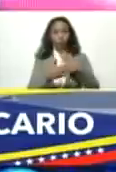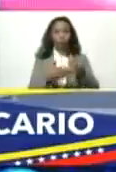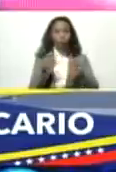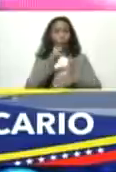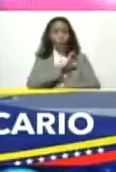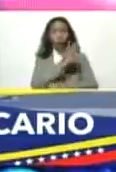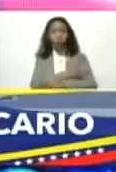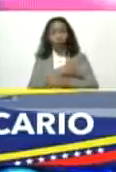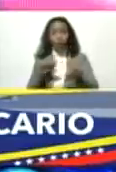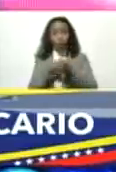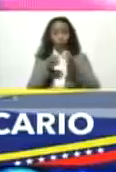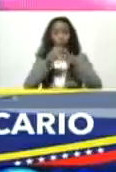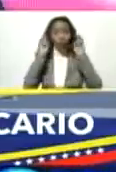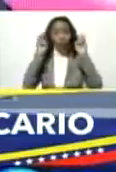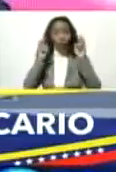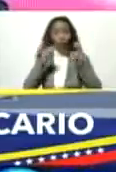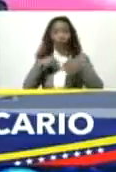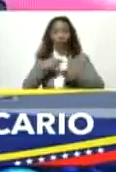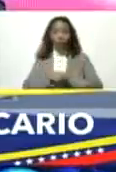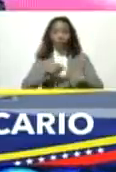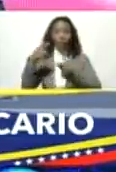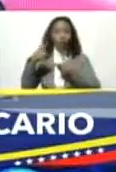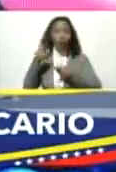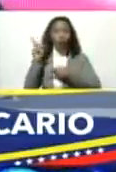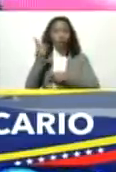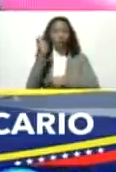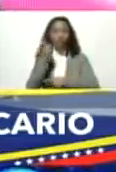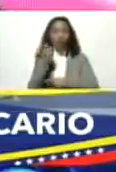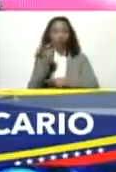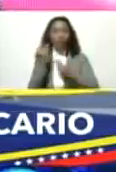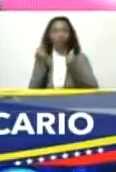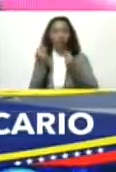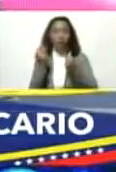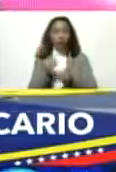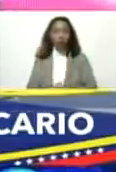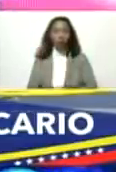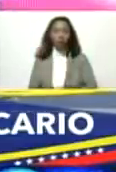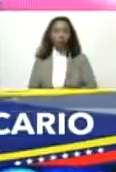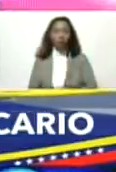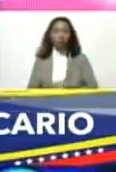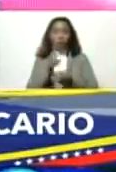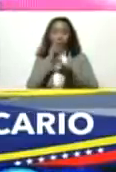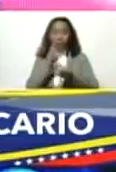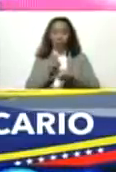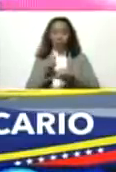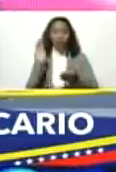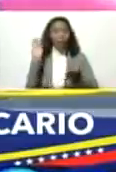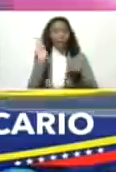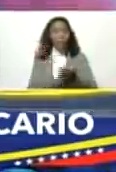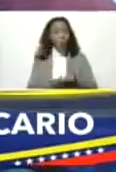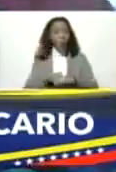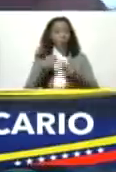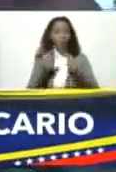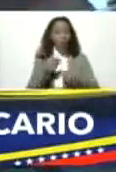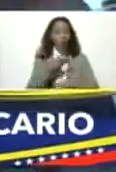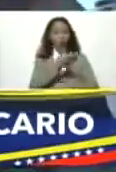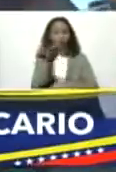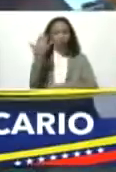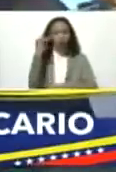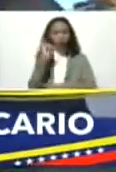exportador para eso hace falta platica banquero que pongan la plata que ustedes tienen